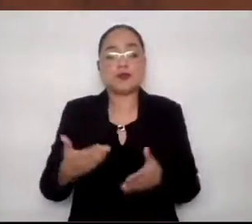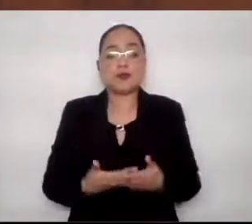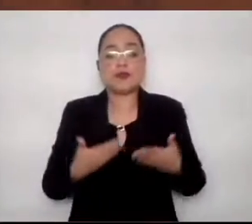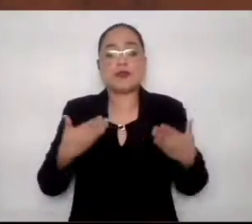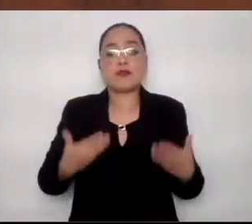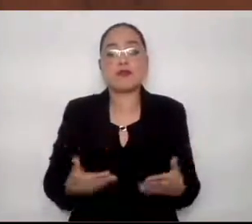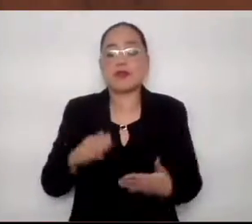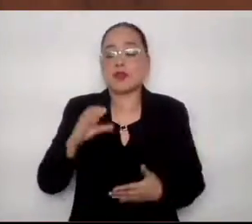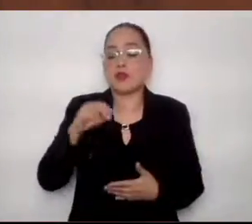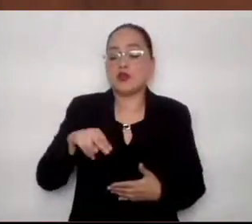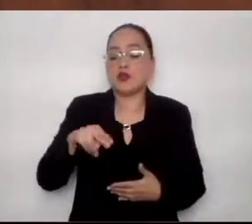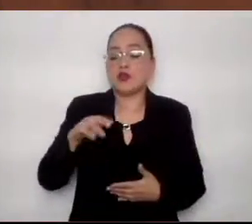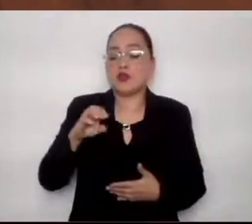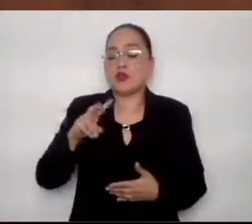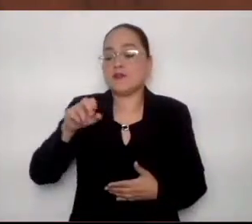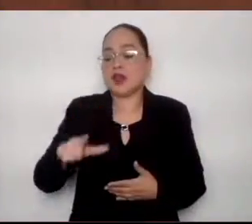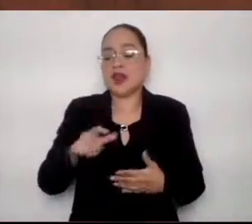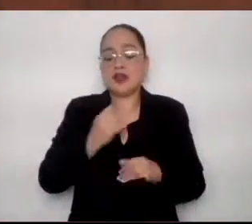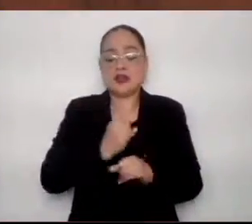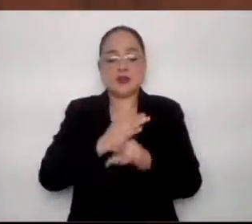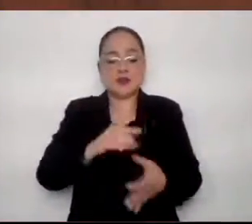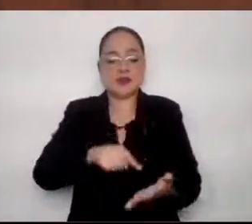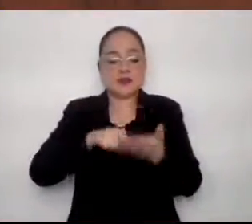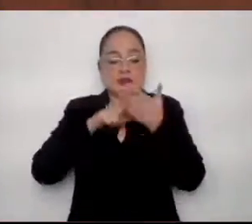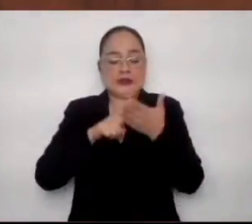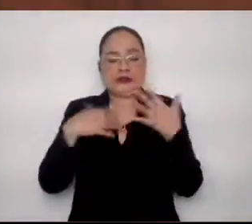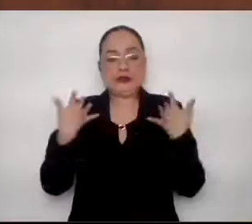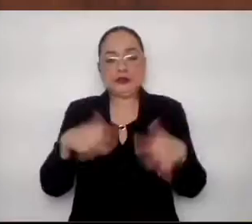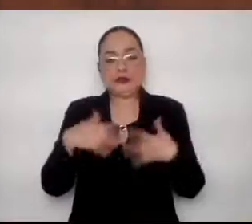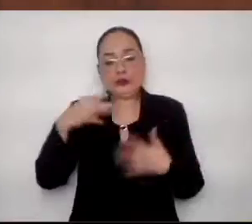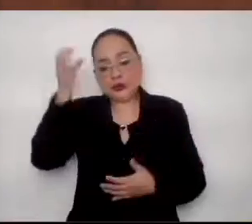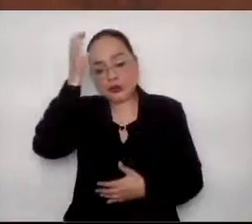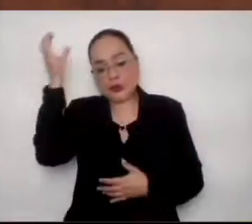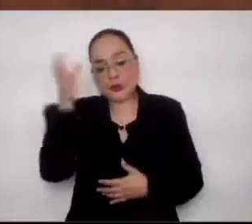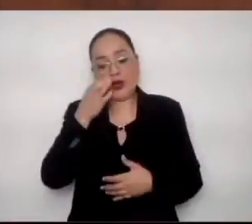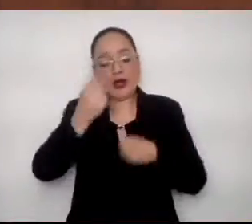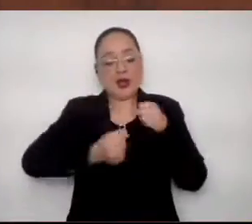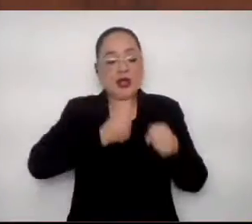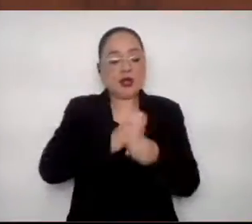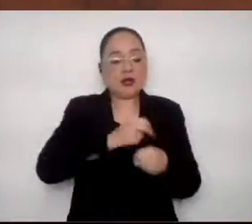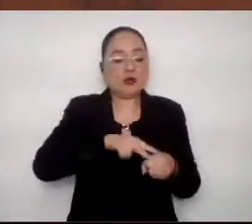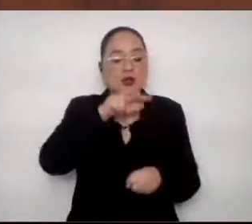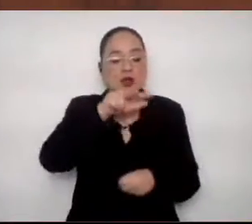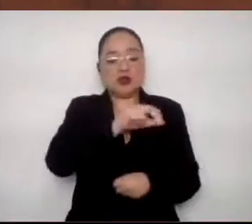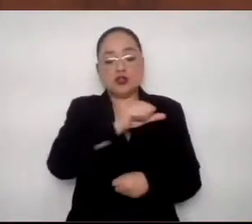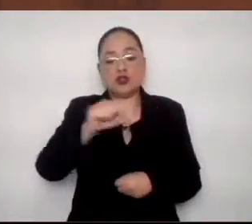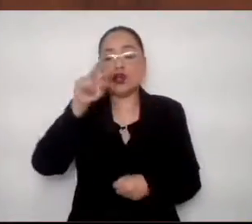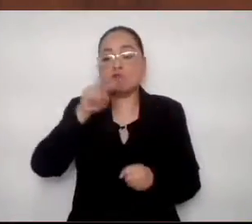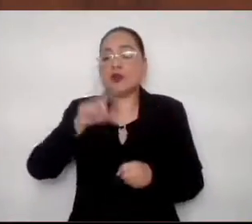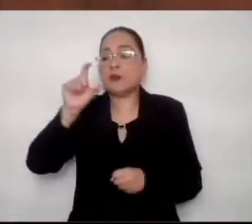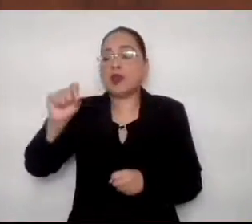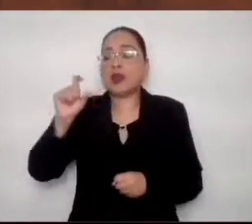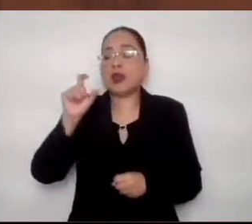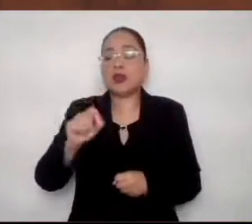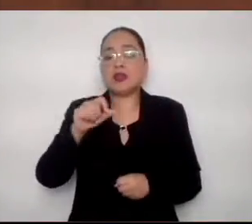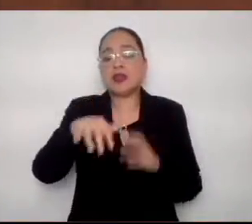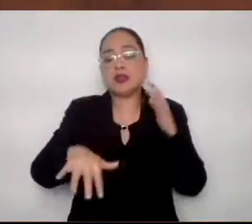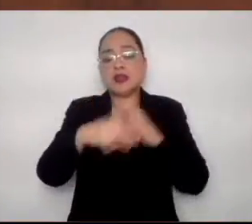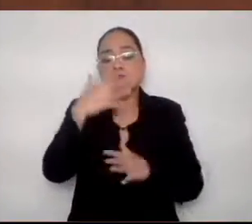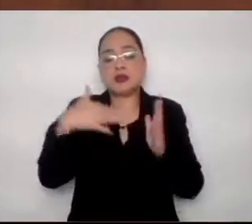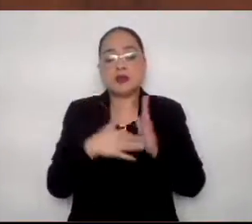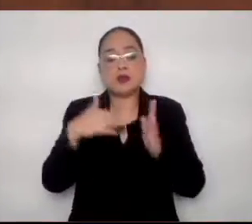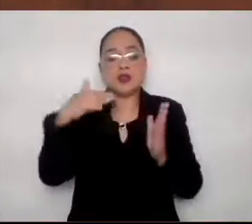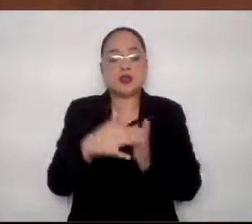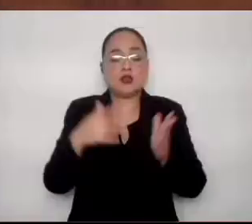Coneval son contundentes, ya que el periodo del 2018 al 2020, 15 millones de personas quedaron fuera de la